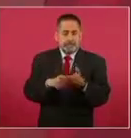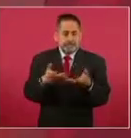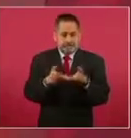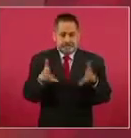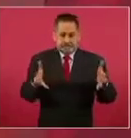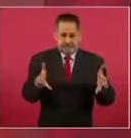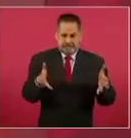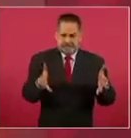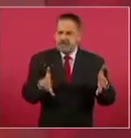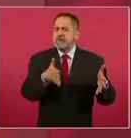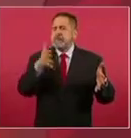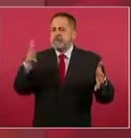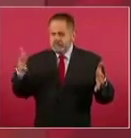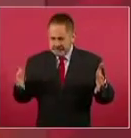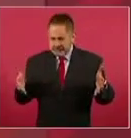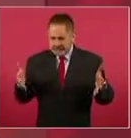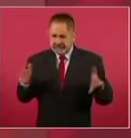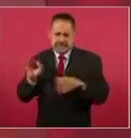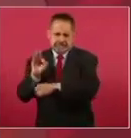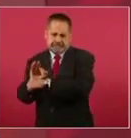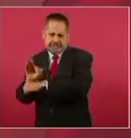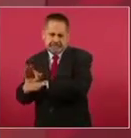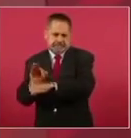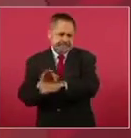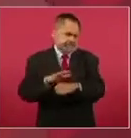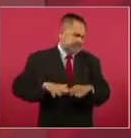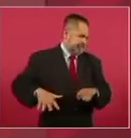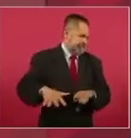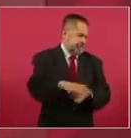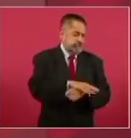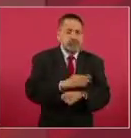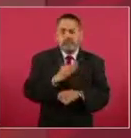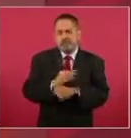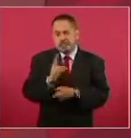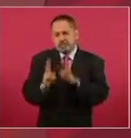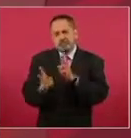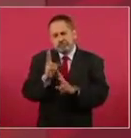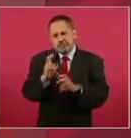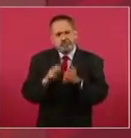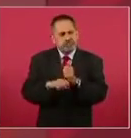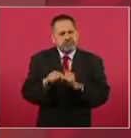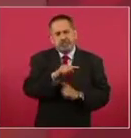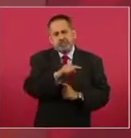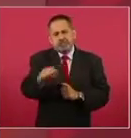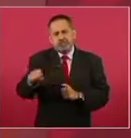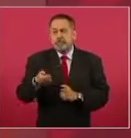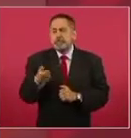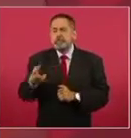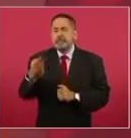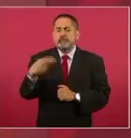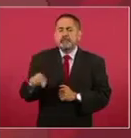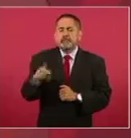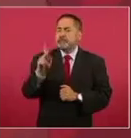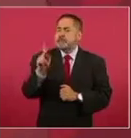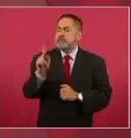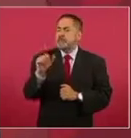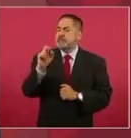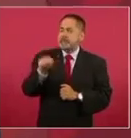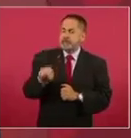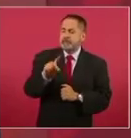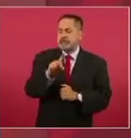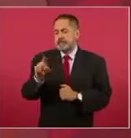se está hablando con los ejidatarios, se llama el Ejido Plan de San Luis